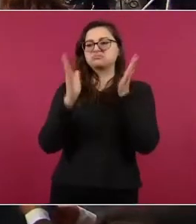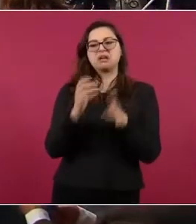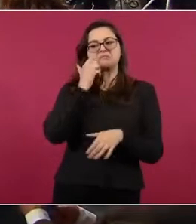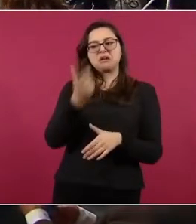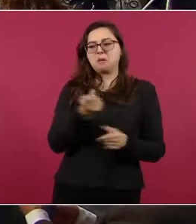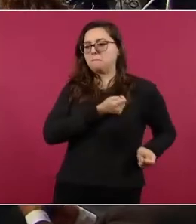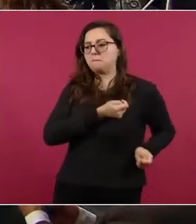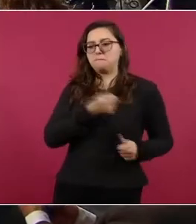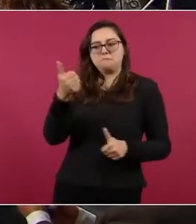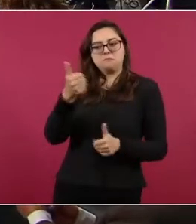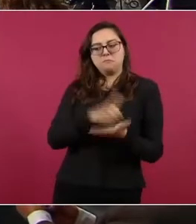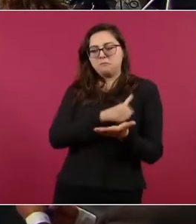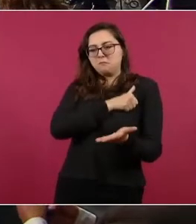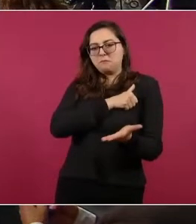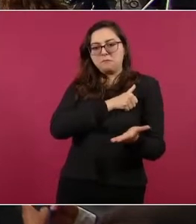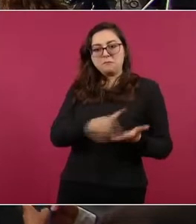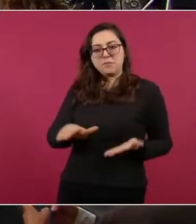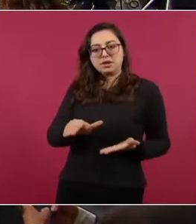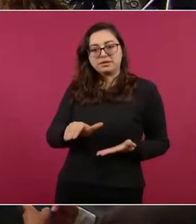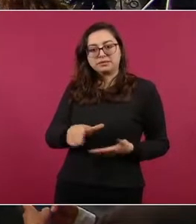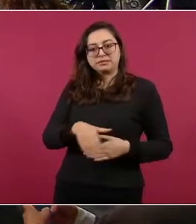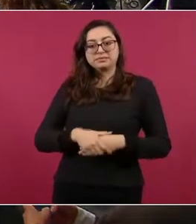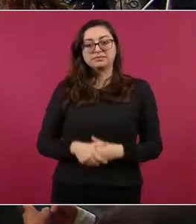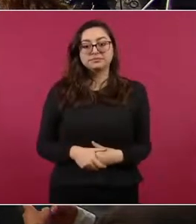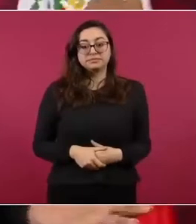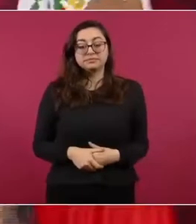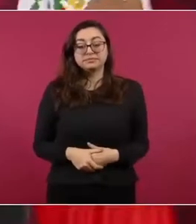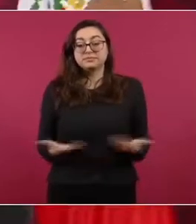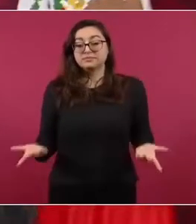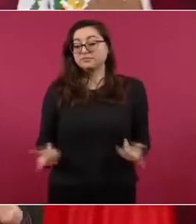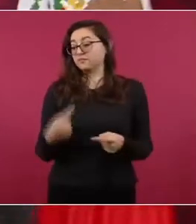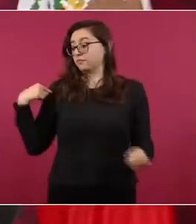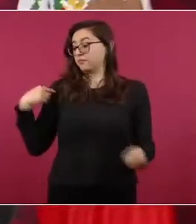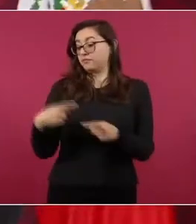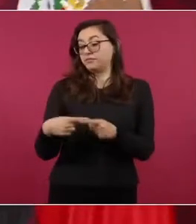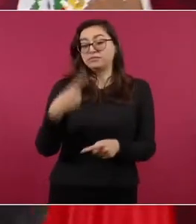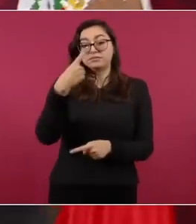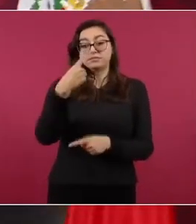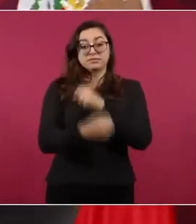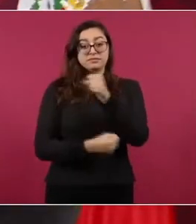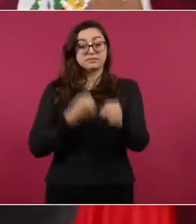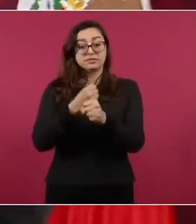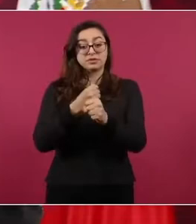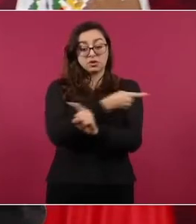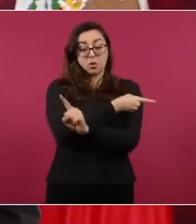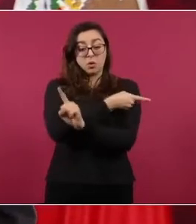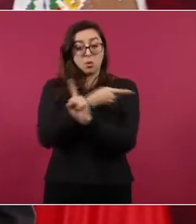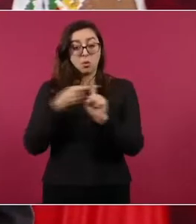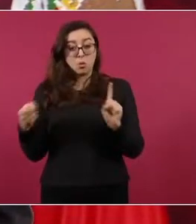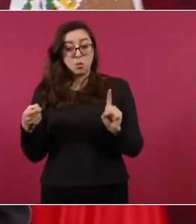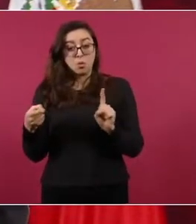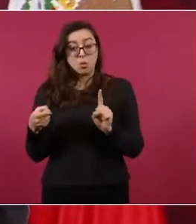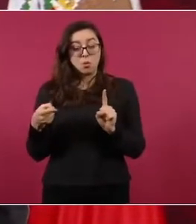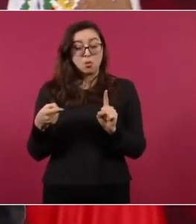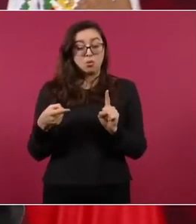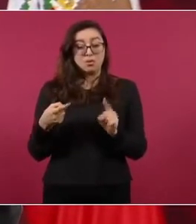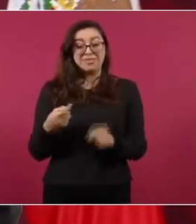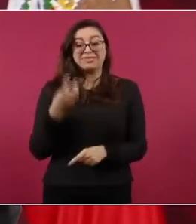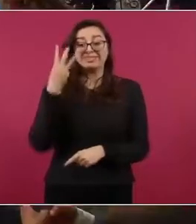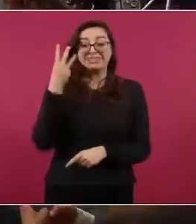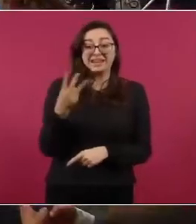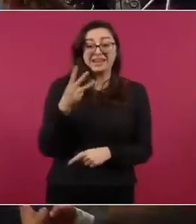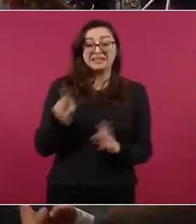El caso es que en un año y medio, tres